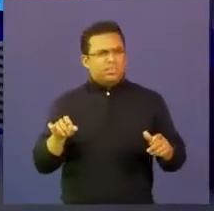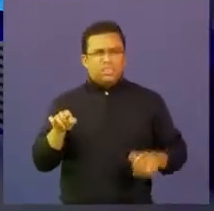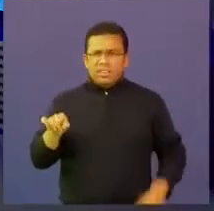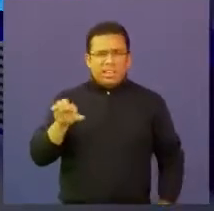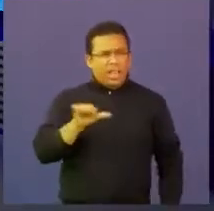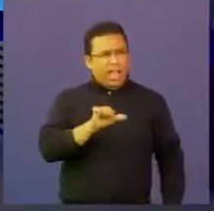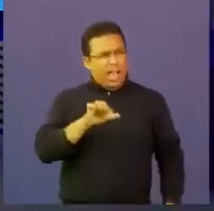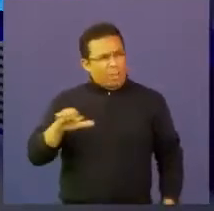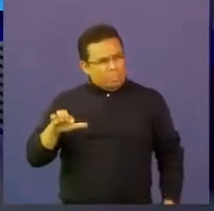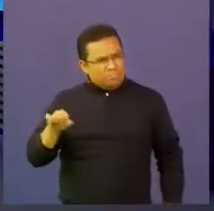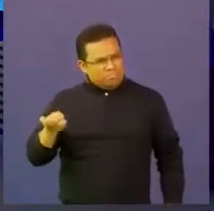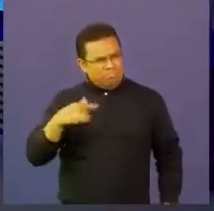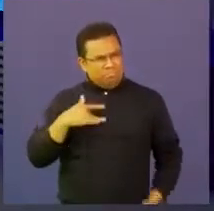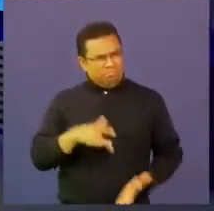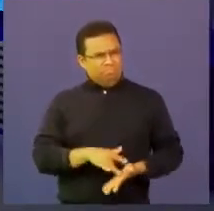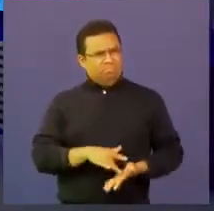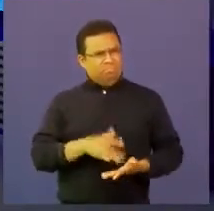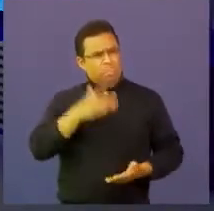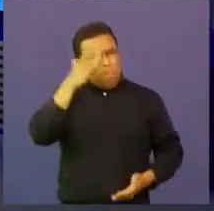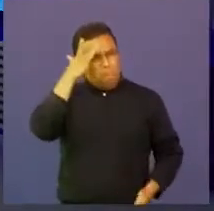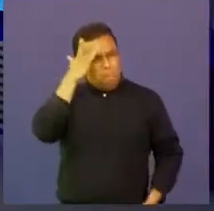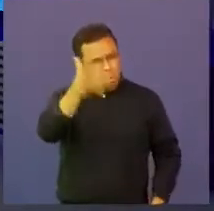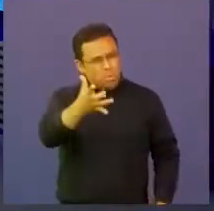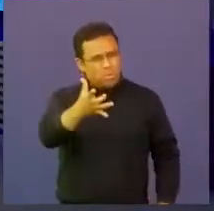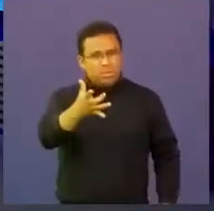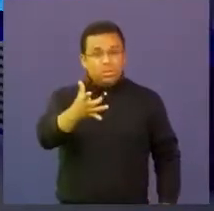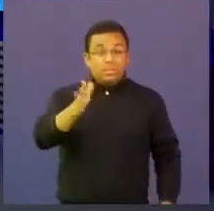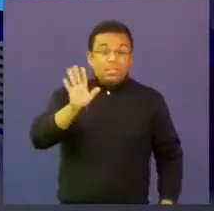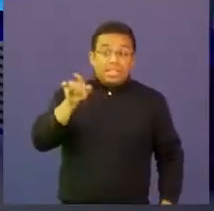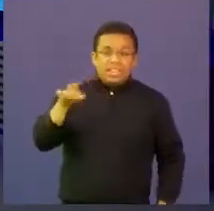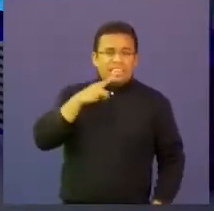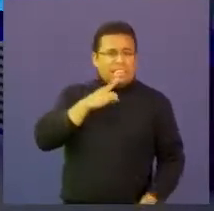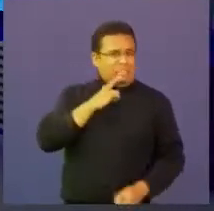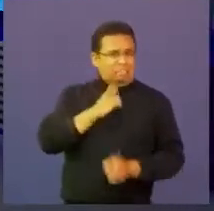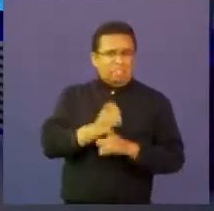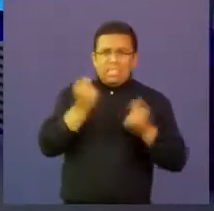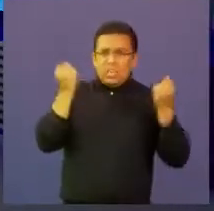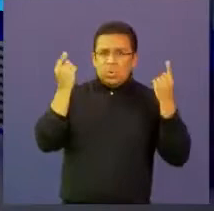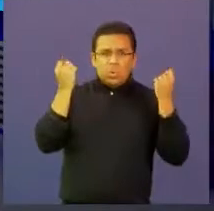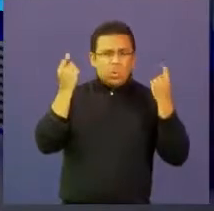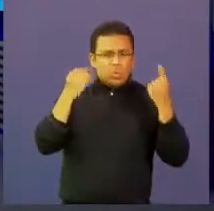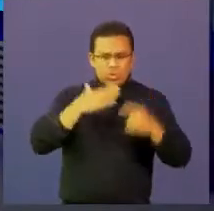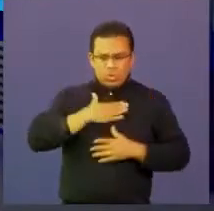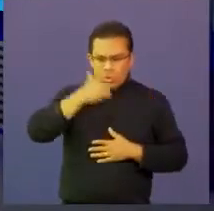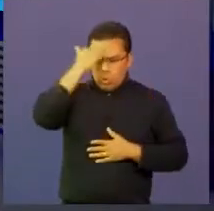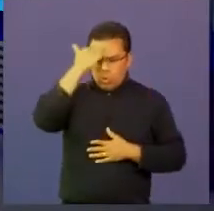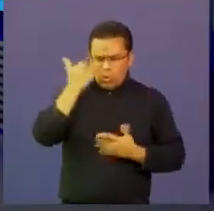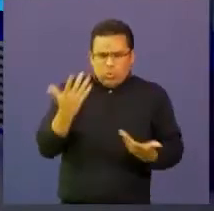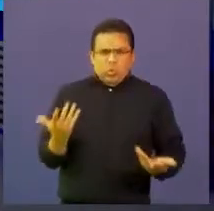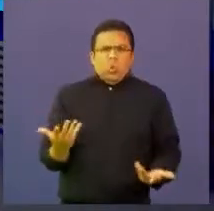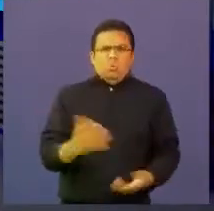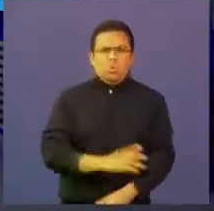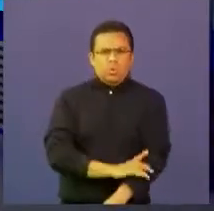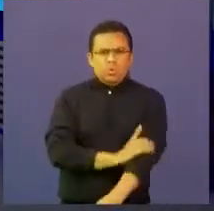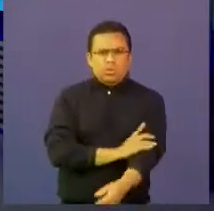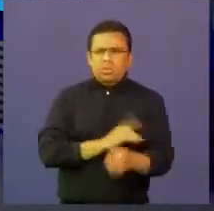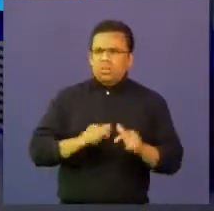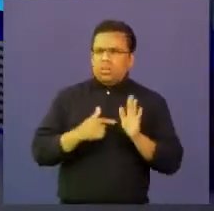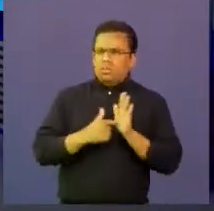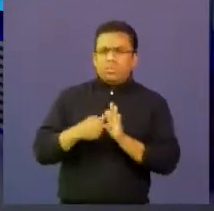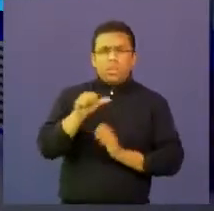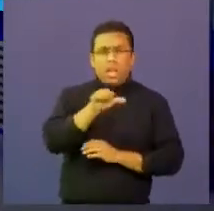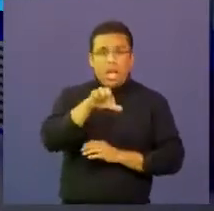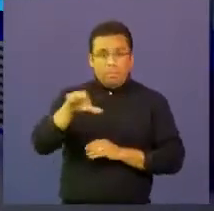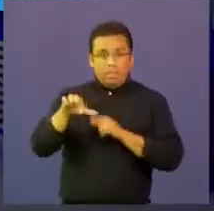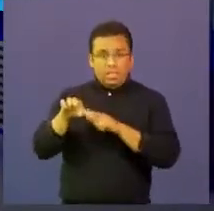esta aplicación? Esto puede ser un poco difícil para entender a un docente, porque voy a poner una aplicación